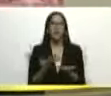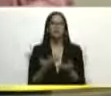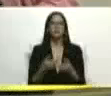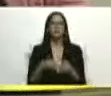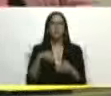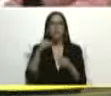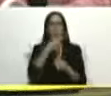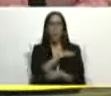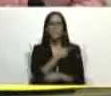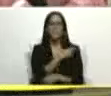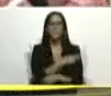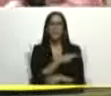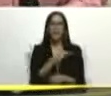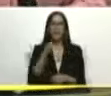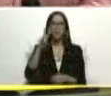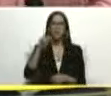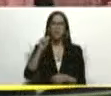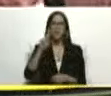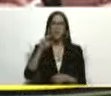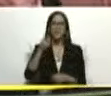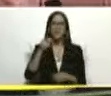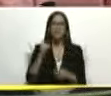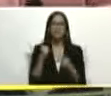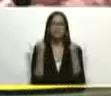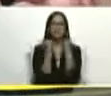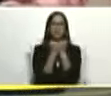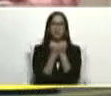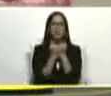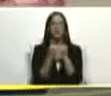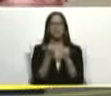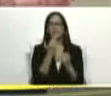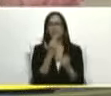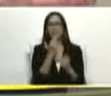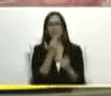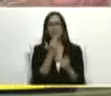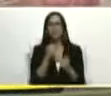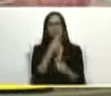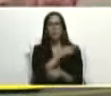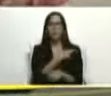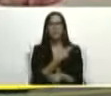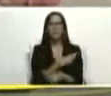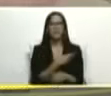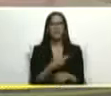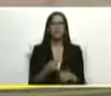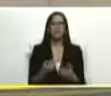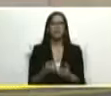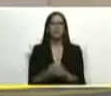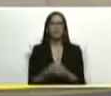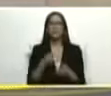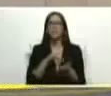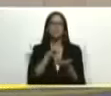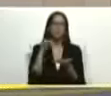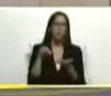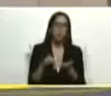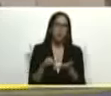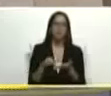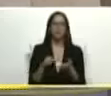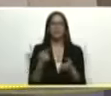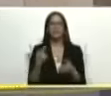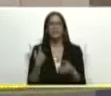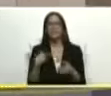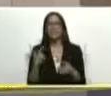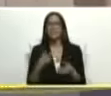aquí cercano a este lugar está el hospital Vargas que bueno ustedes saben es un hospital prácticamente nacional que adverga